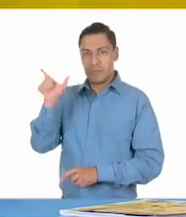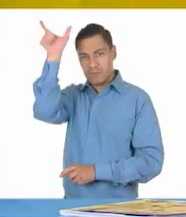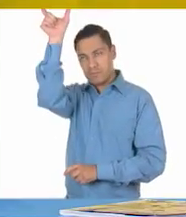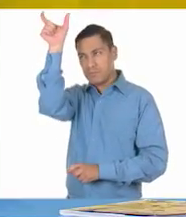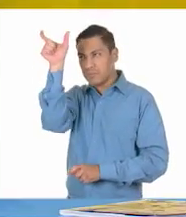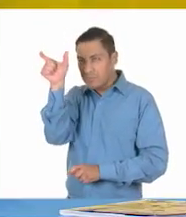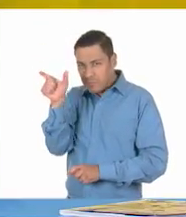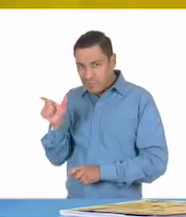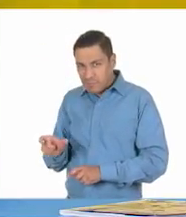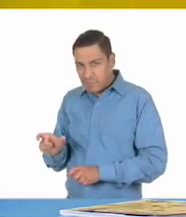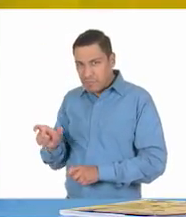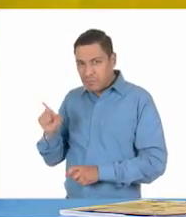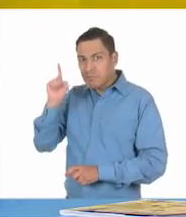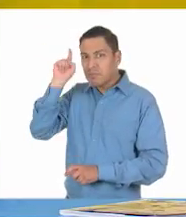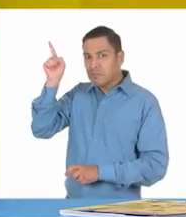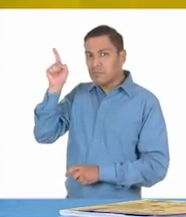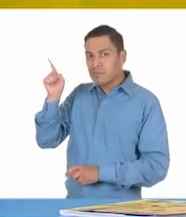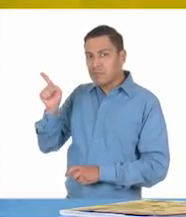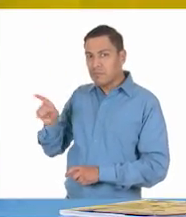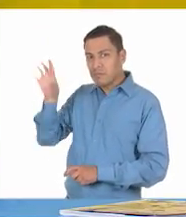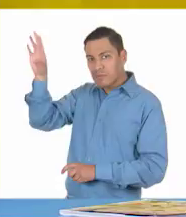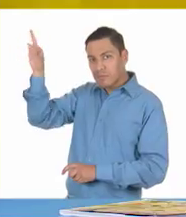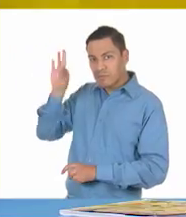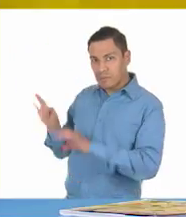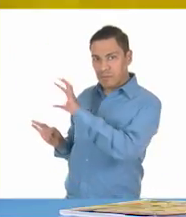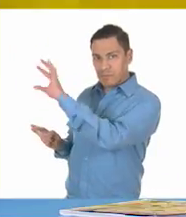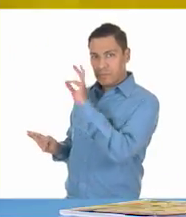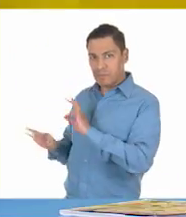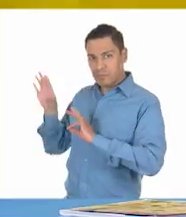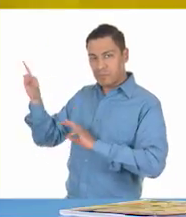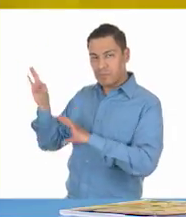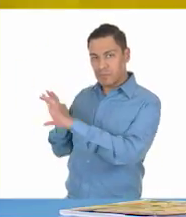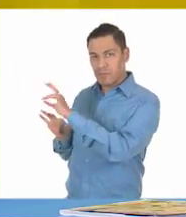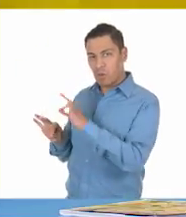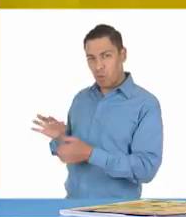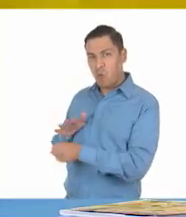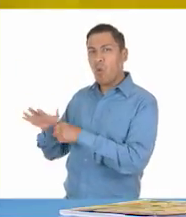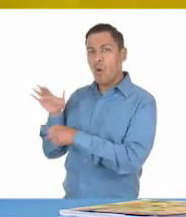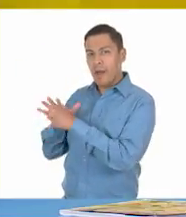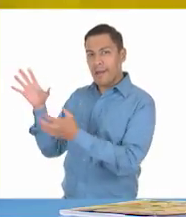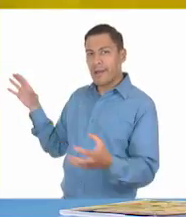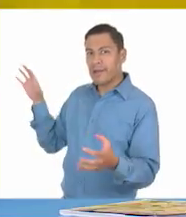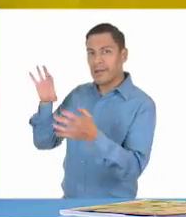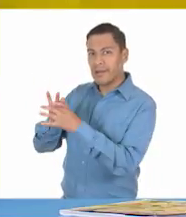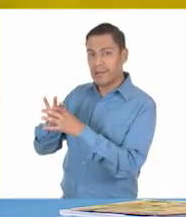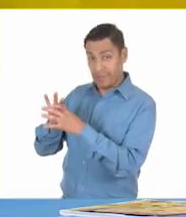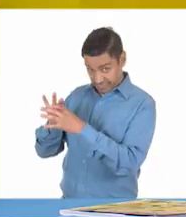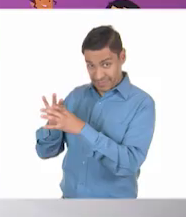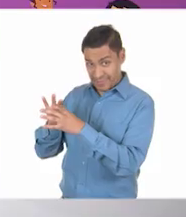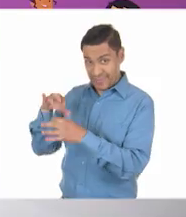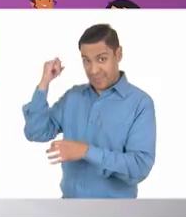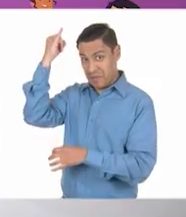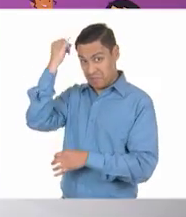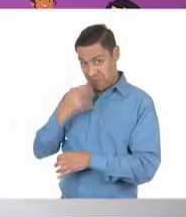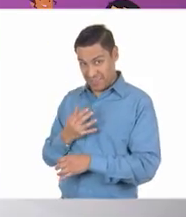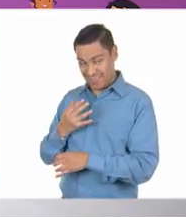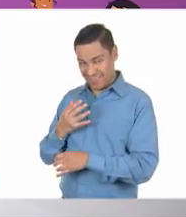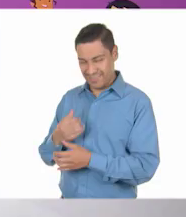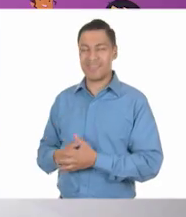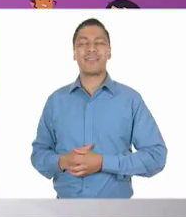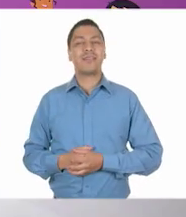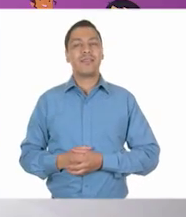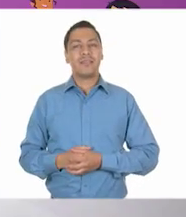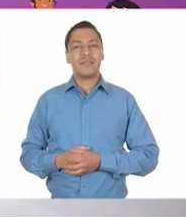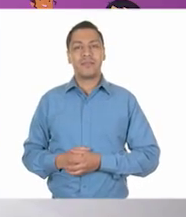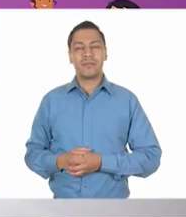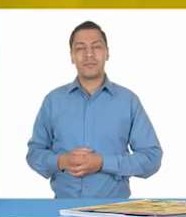de opciones. Y ustedes irán seleccionando la opción a la que creen que pertenece la imagen, ¿de acuerdo? Sí, sí, ¡Claro que sí, maestra! ¡Muy bien!